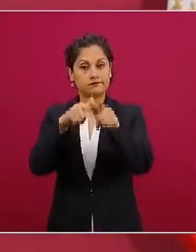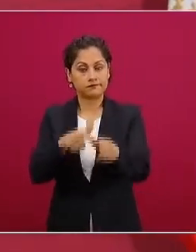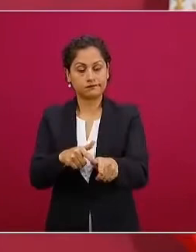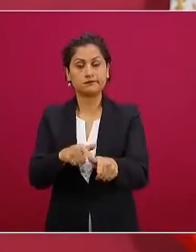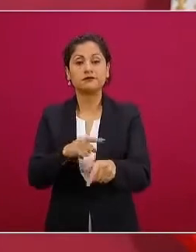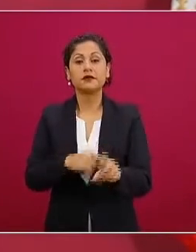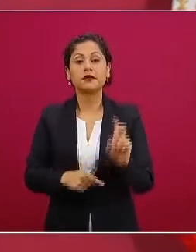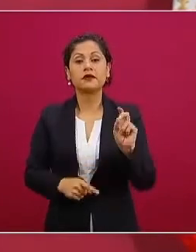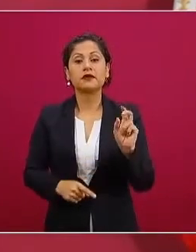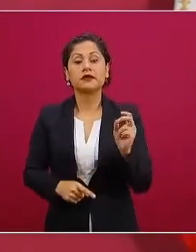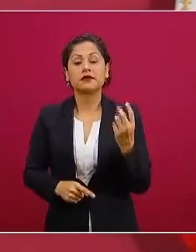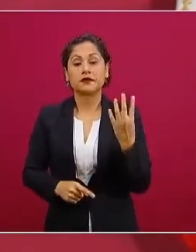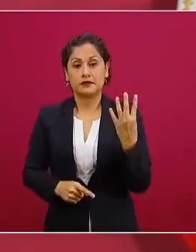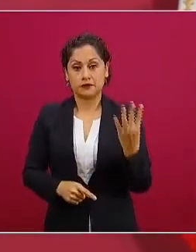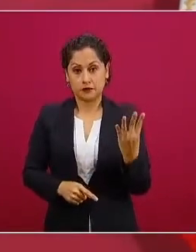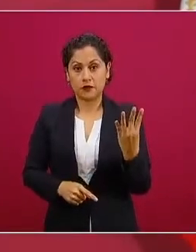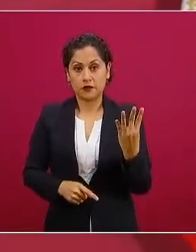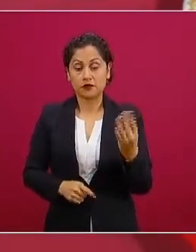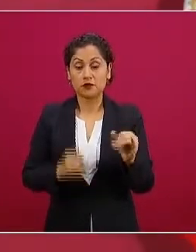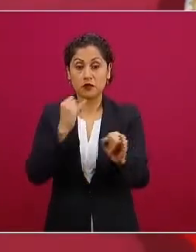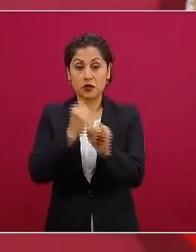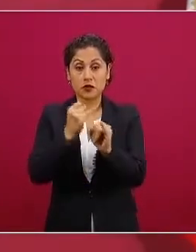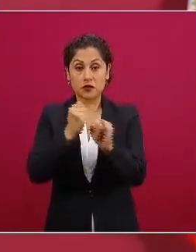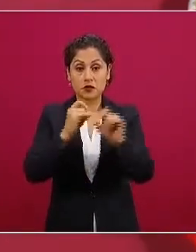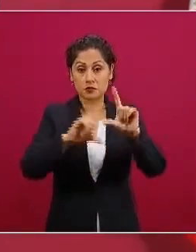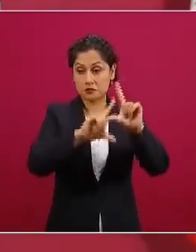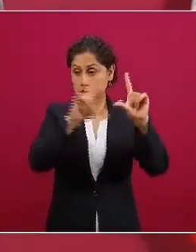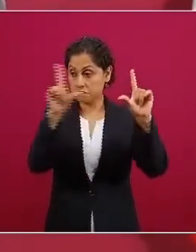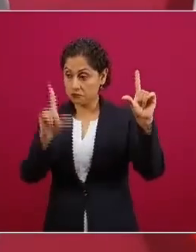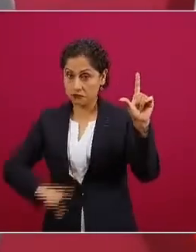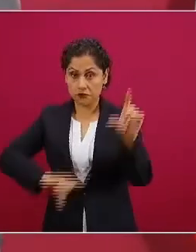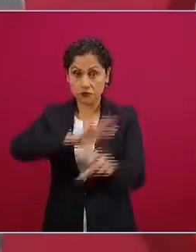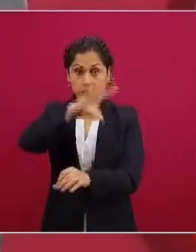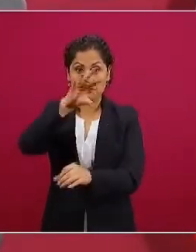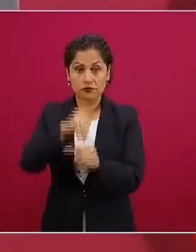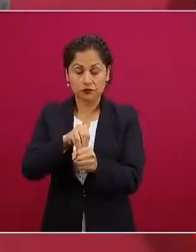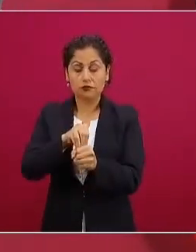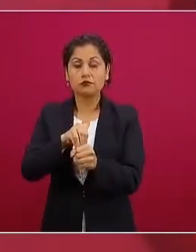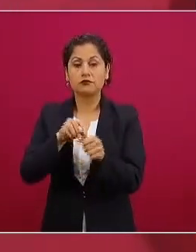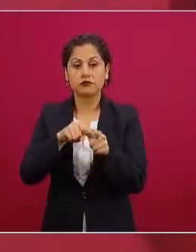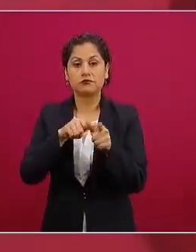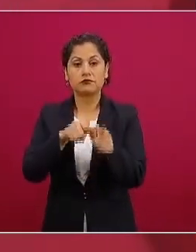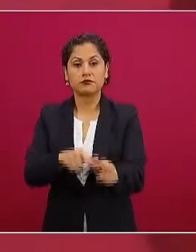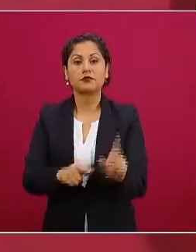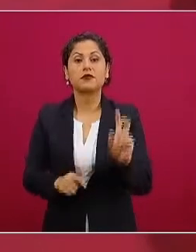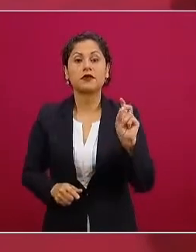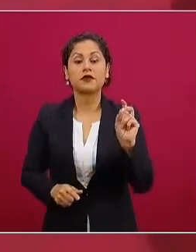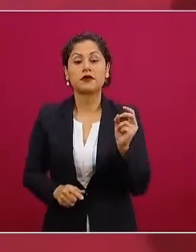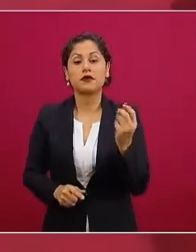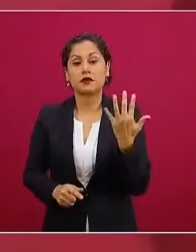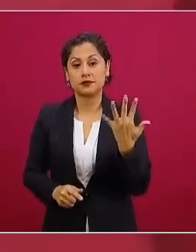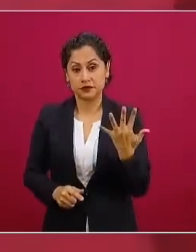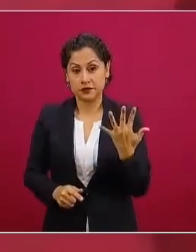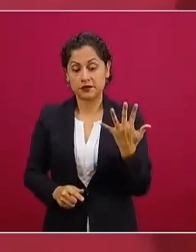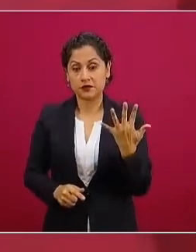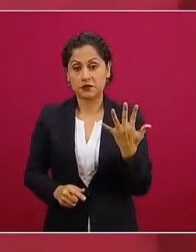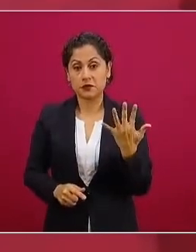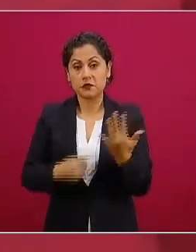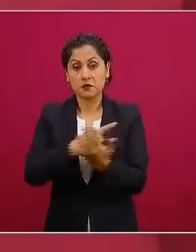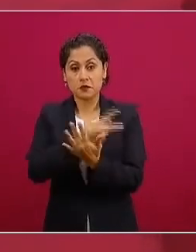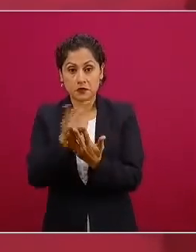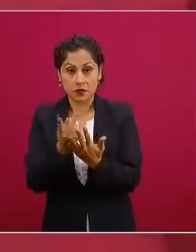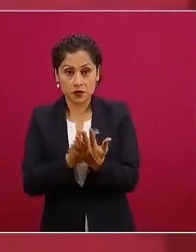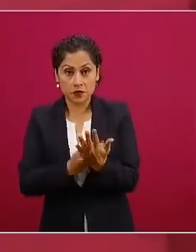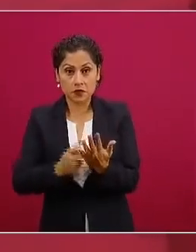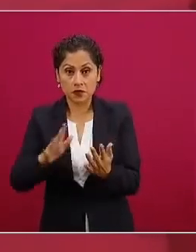cuatro, internet para todos. Treinta y cinco, desarrollo del Istmo de